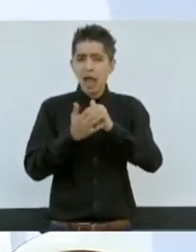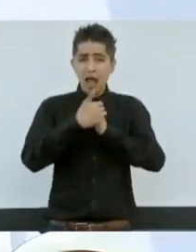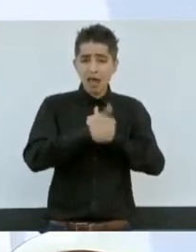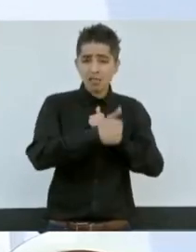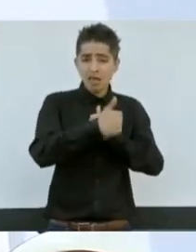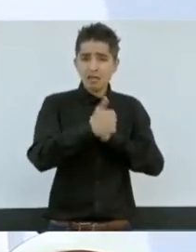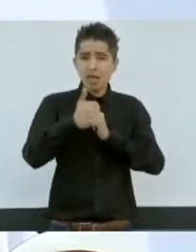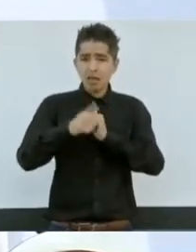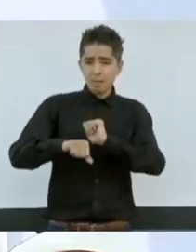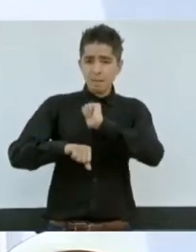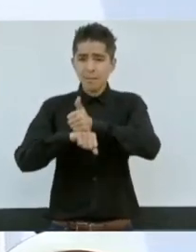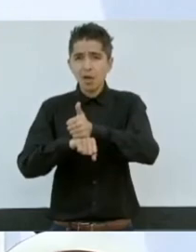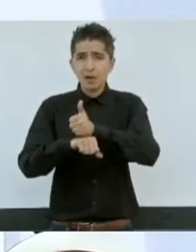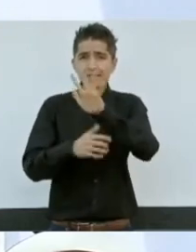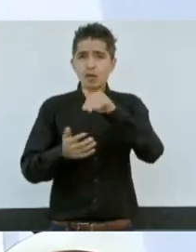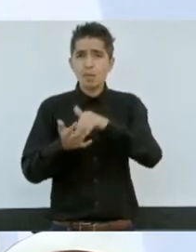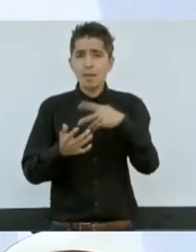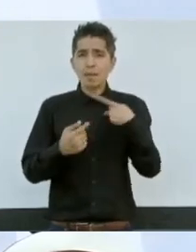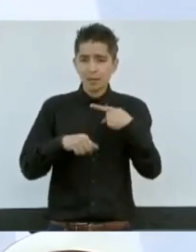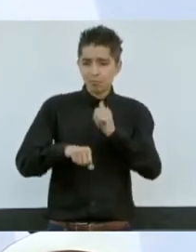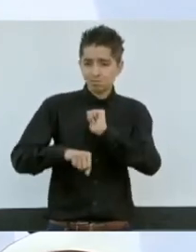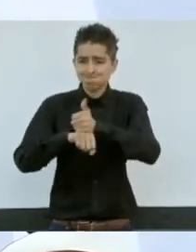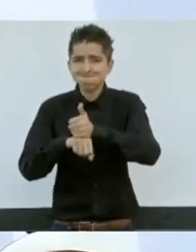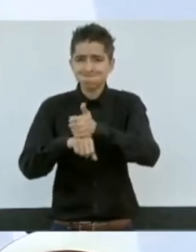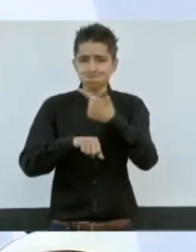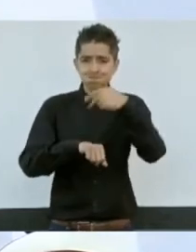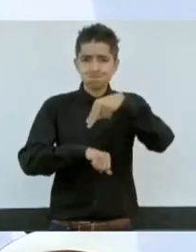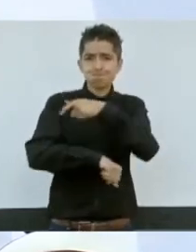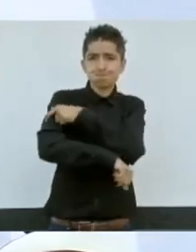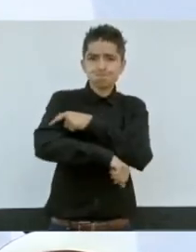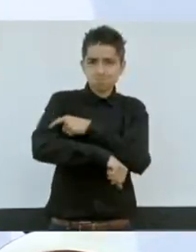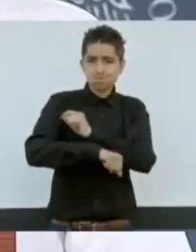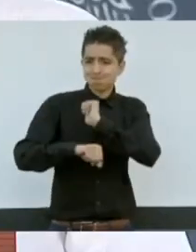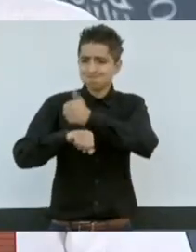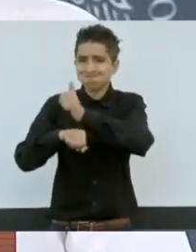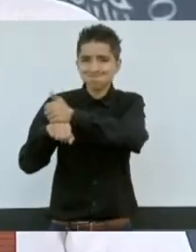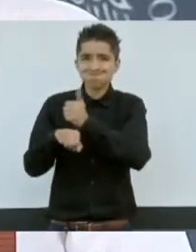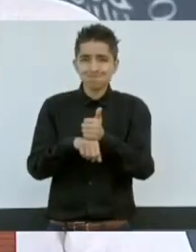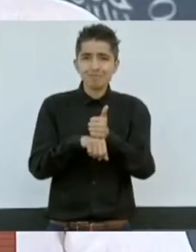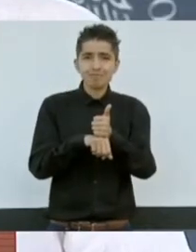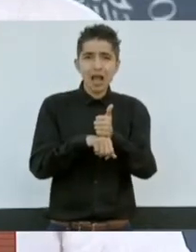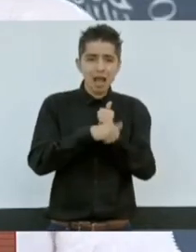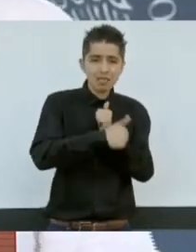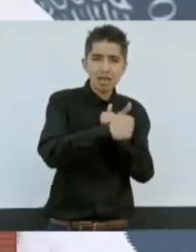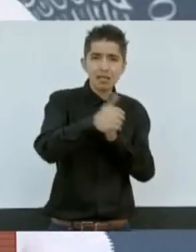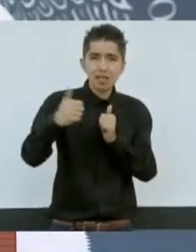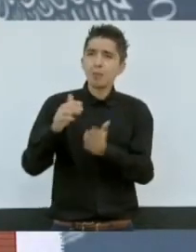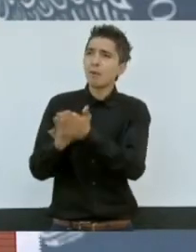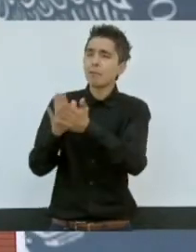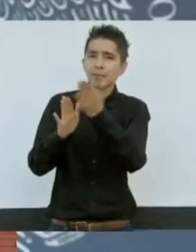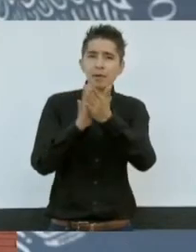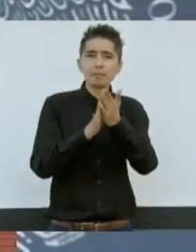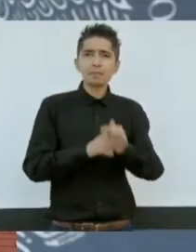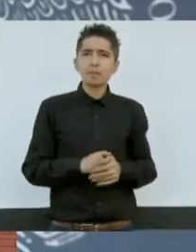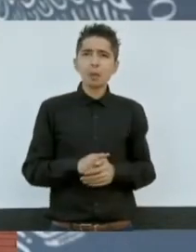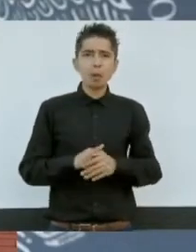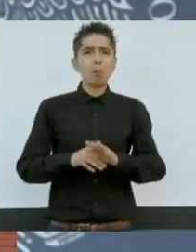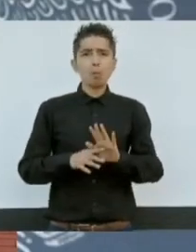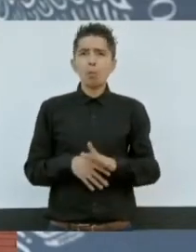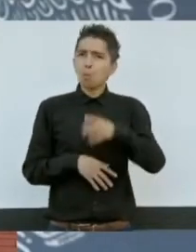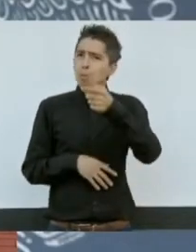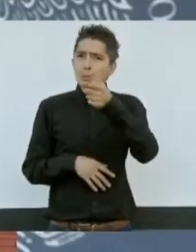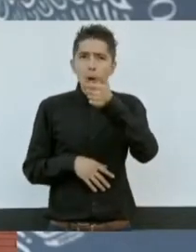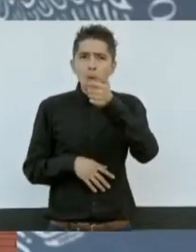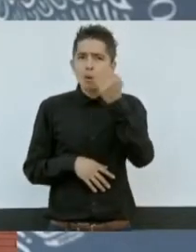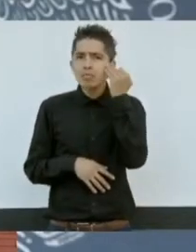de la Guardia Nacional. Esto se ha logrado en poco tiempo.